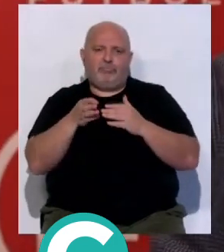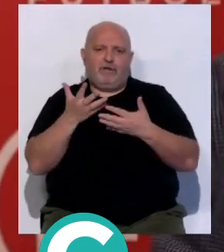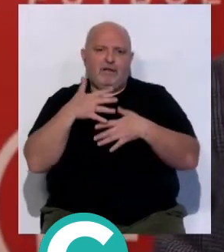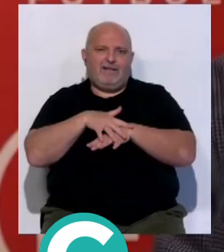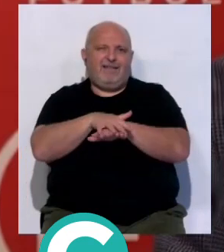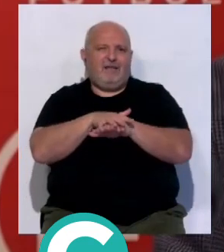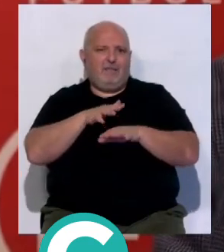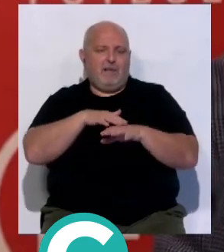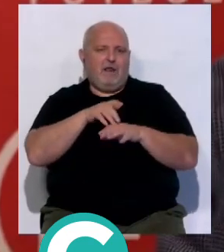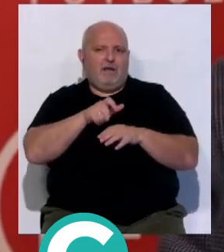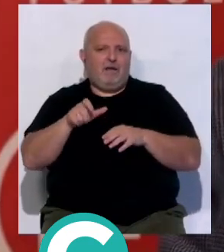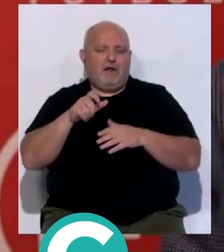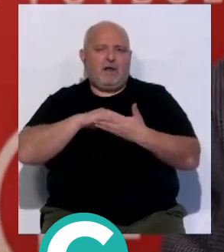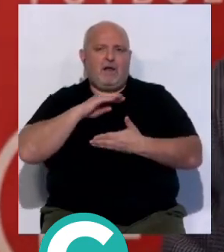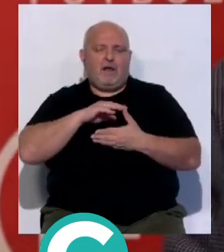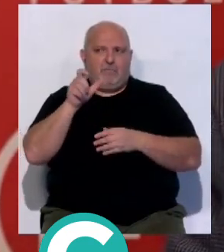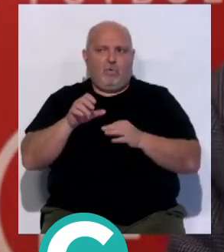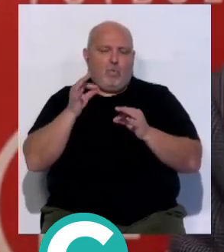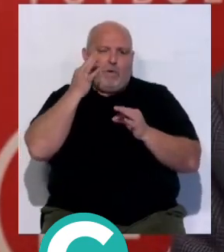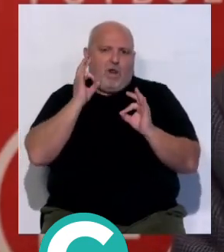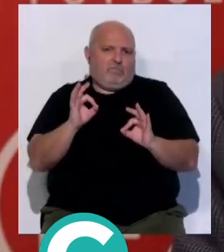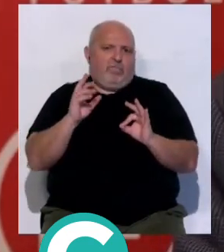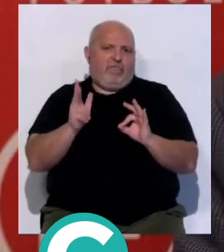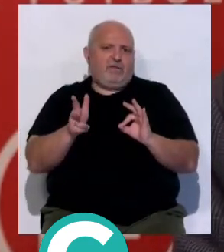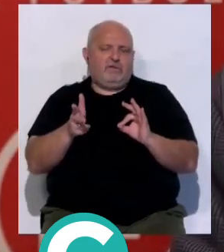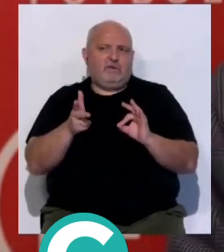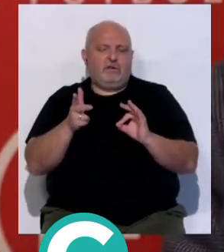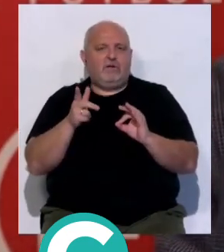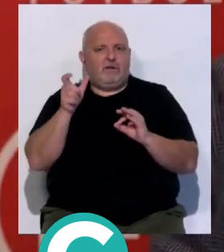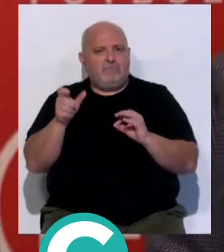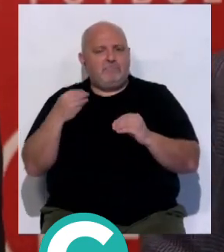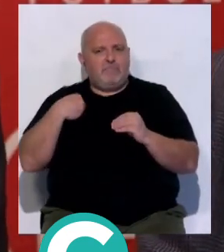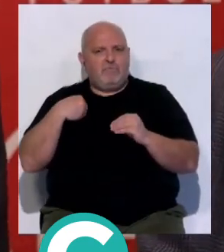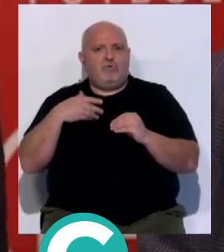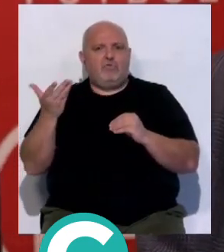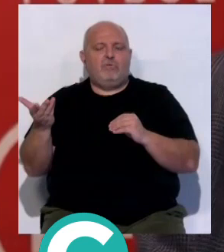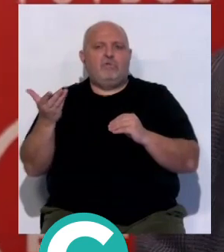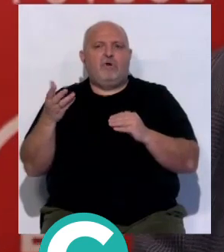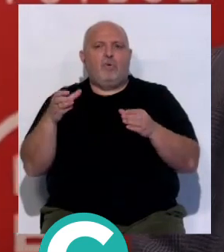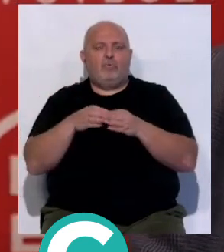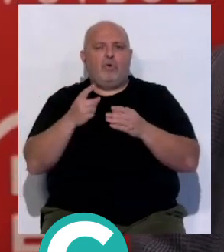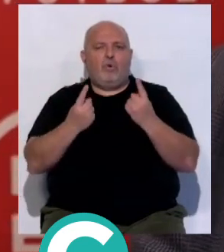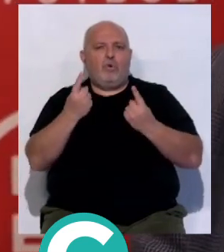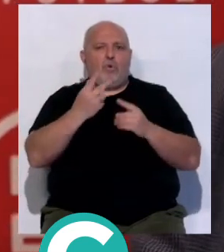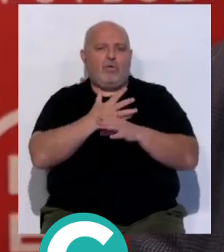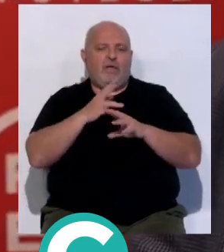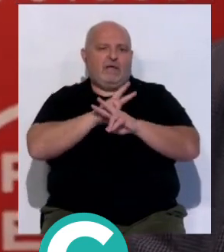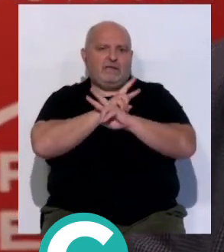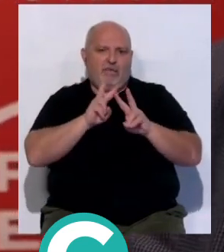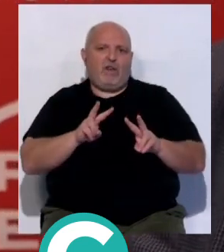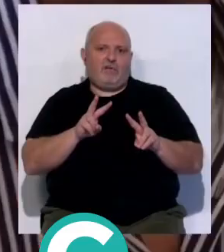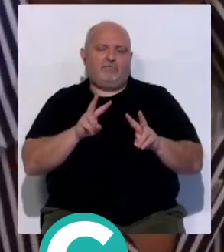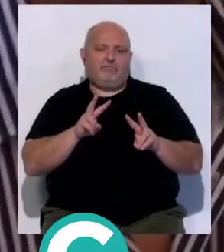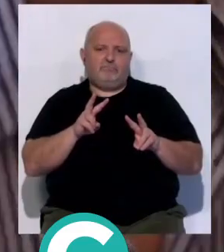veces lo vemos como porcentaje, pero son personas de carne y hueso, y que a él le ponemos la cara y él va a ser el que esté junto a los jugadores internacionales. Y